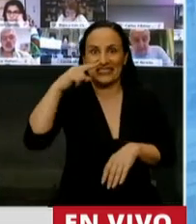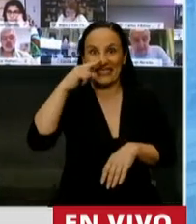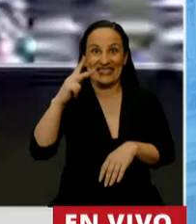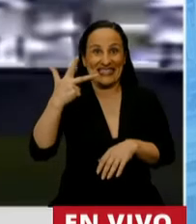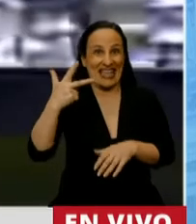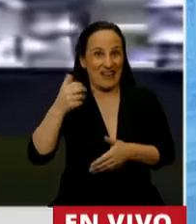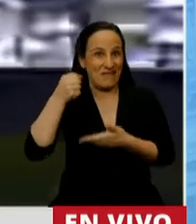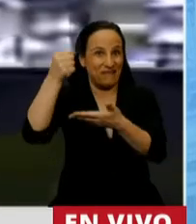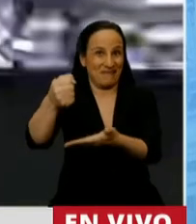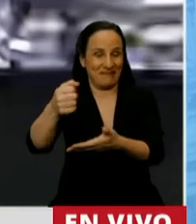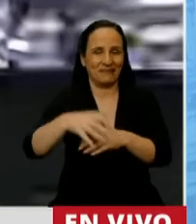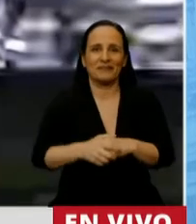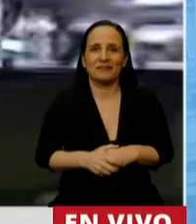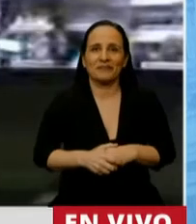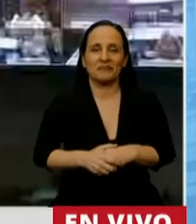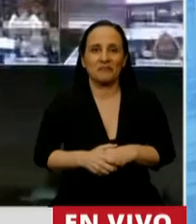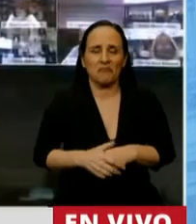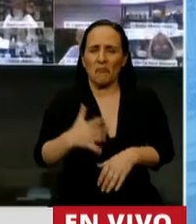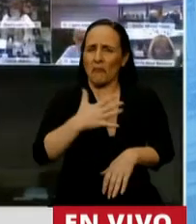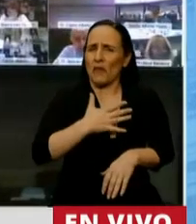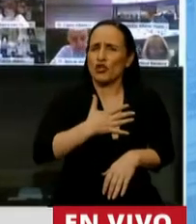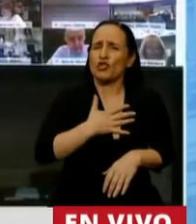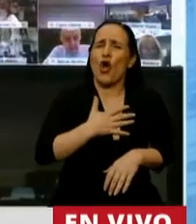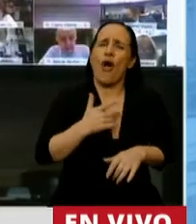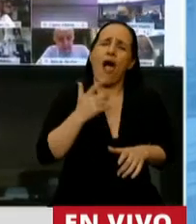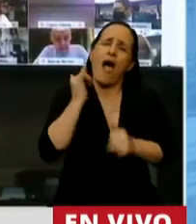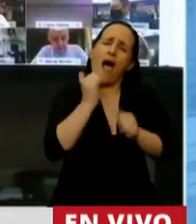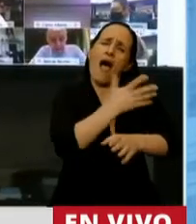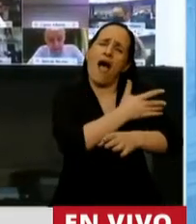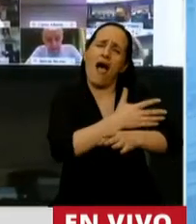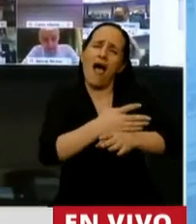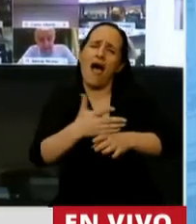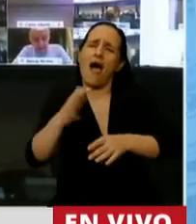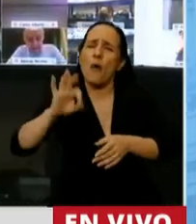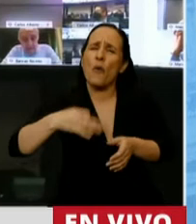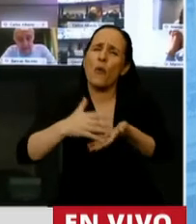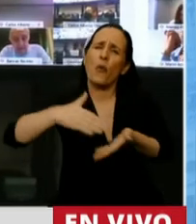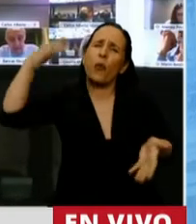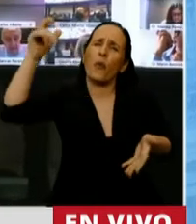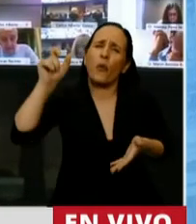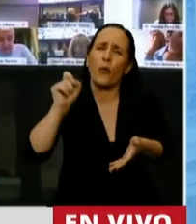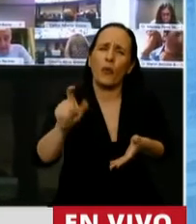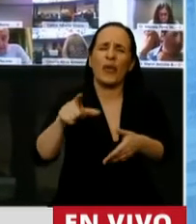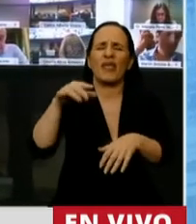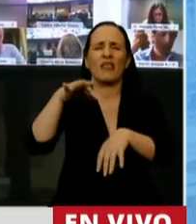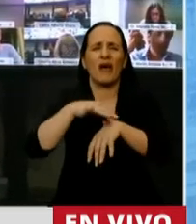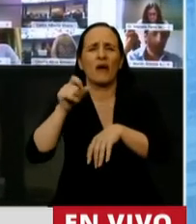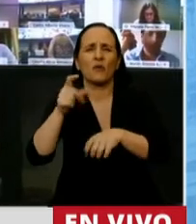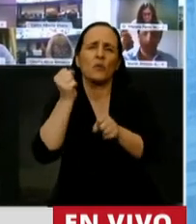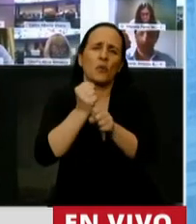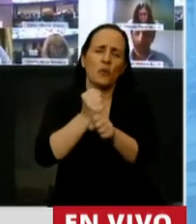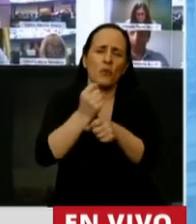años. No voy a historiar la vida y obra del doctor Jussey,